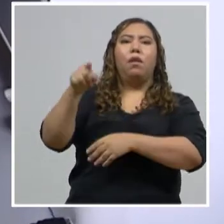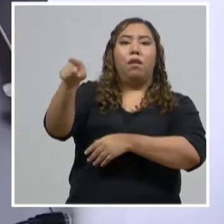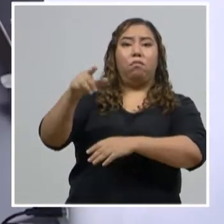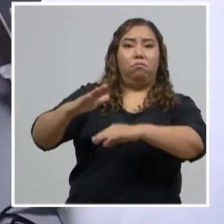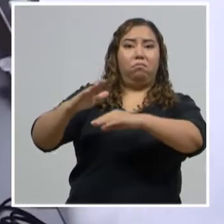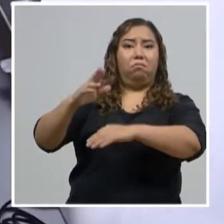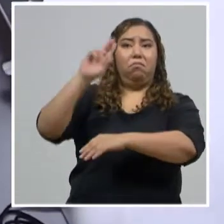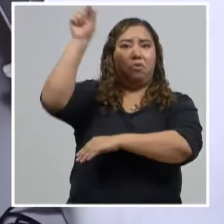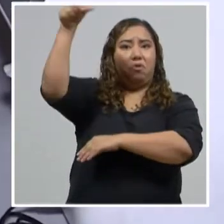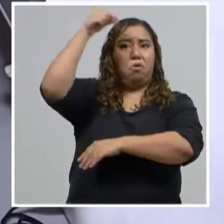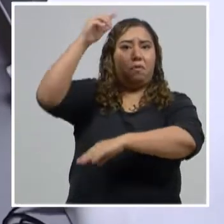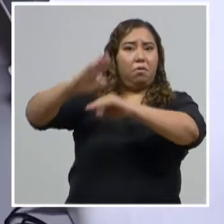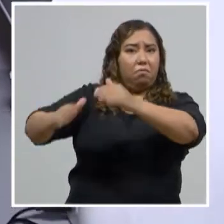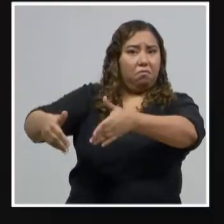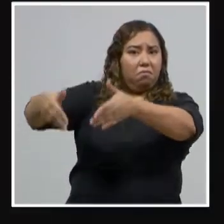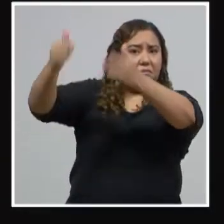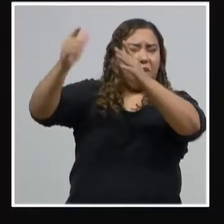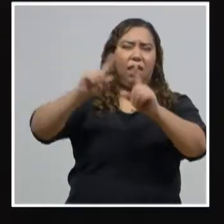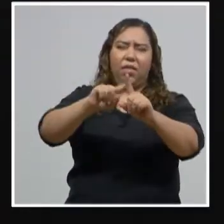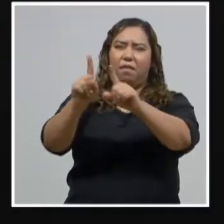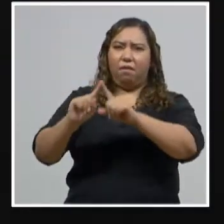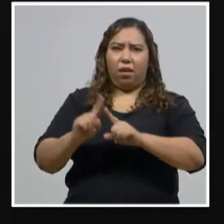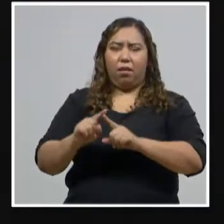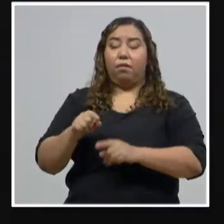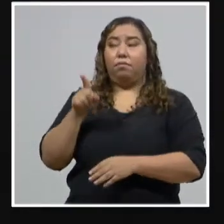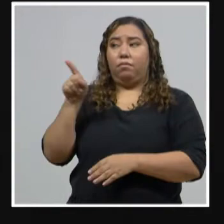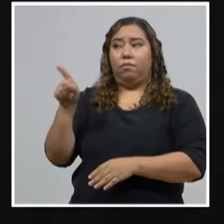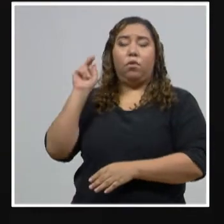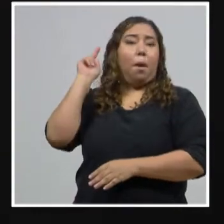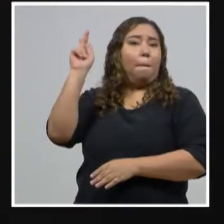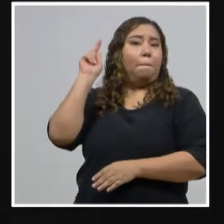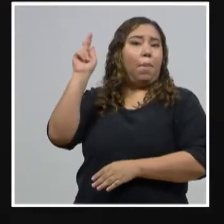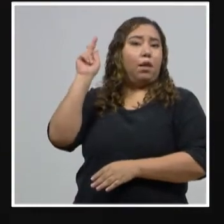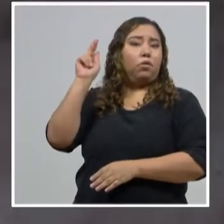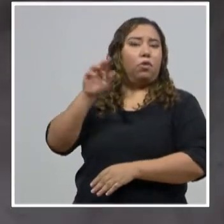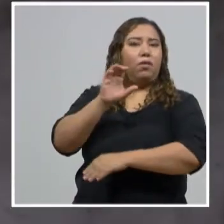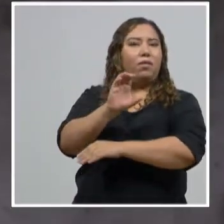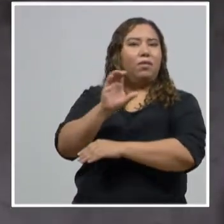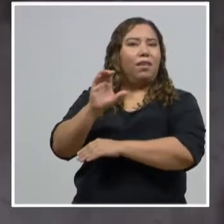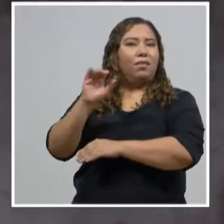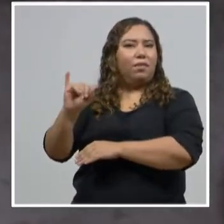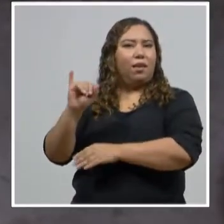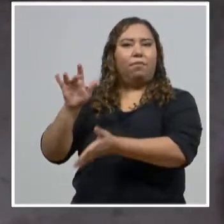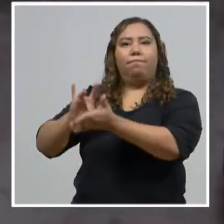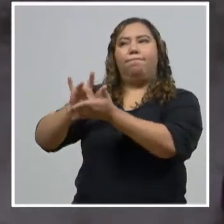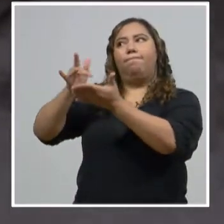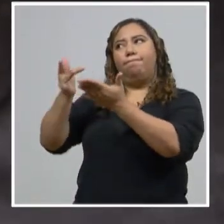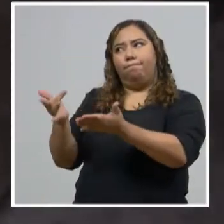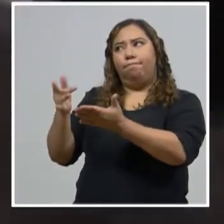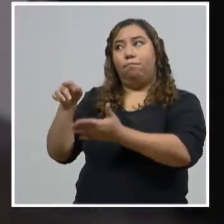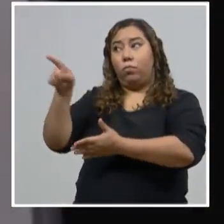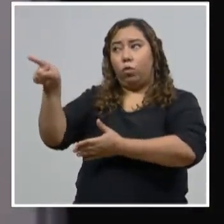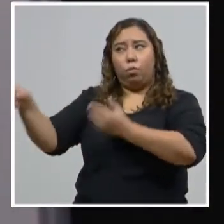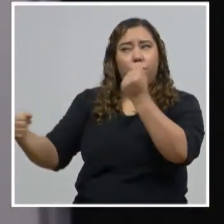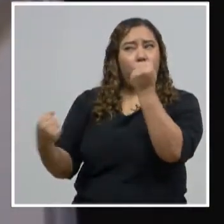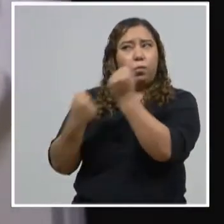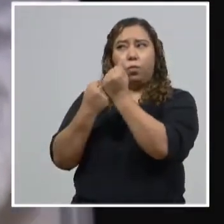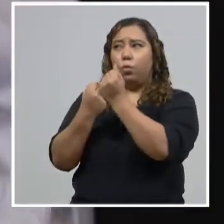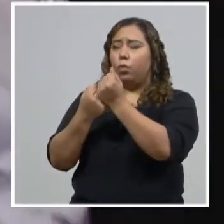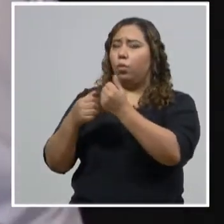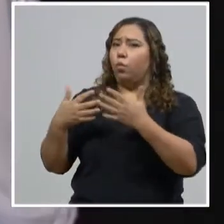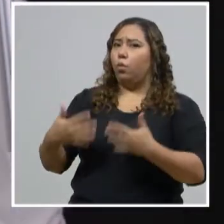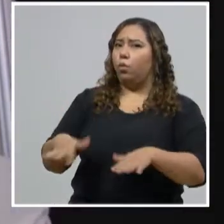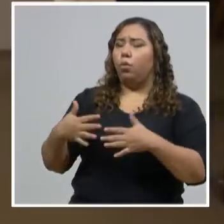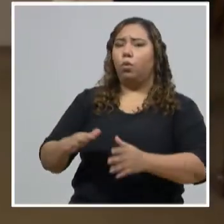que tenemos que agradecerle a la iglesia, al pastor y a todo su cuerpo de pastores por ese extraordinario apoyo que nos está dando, presidente, para